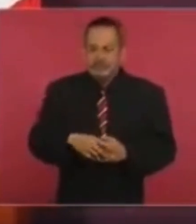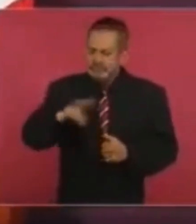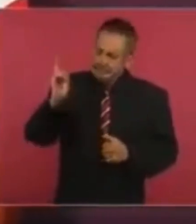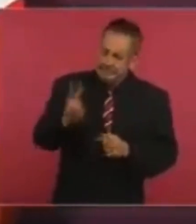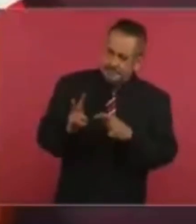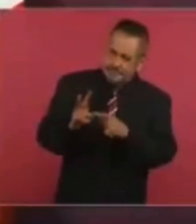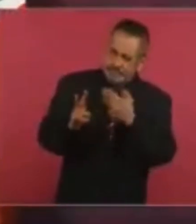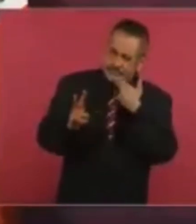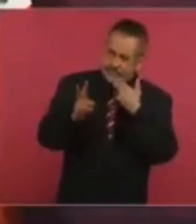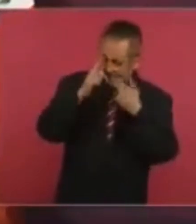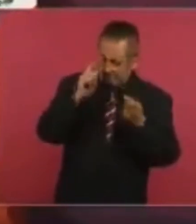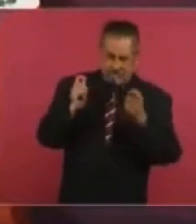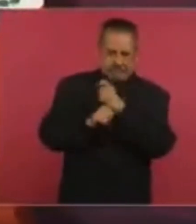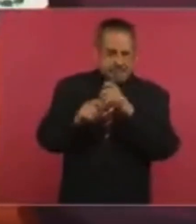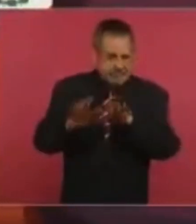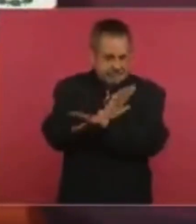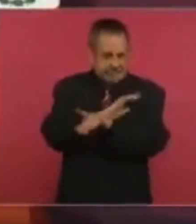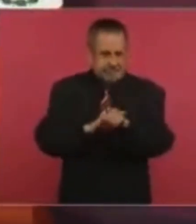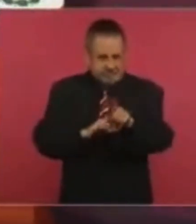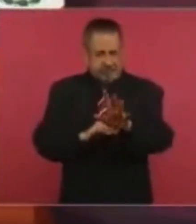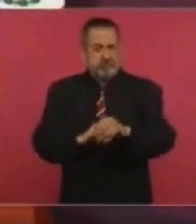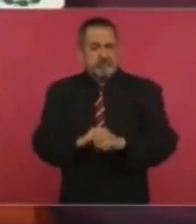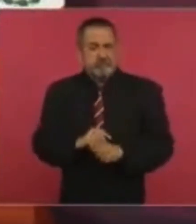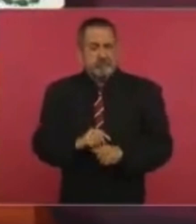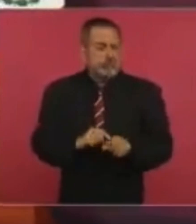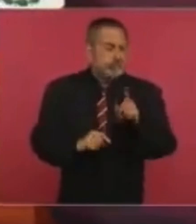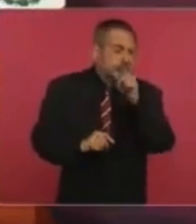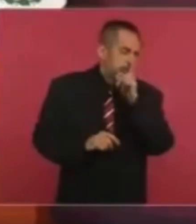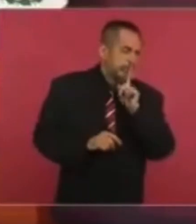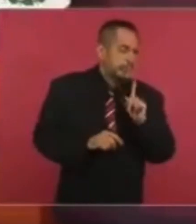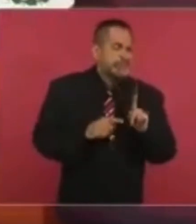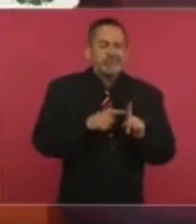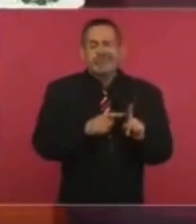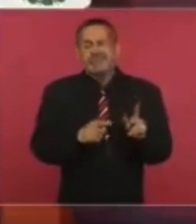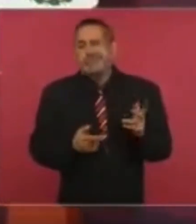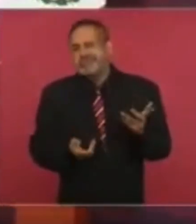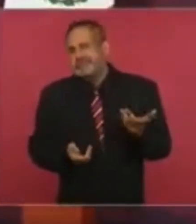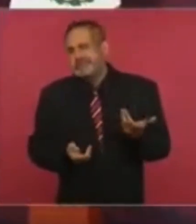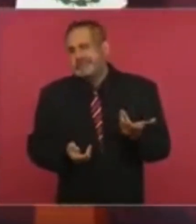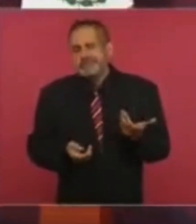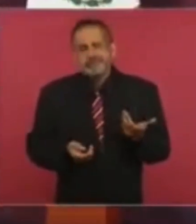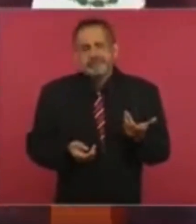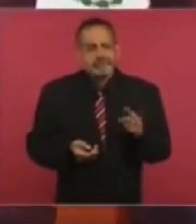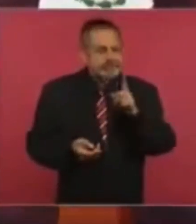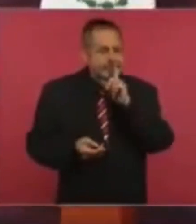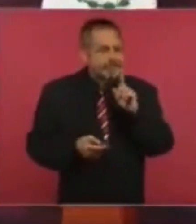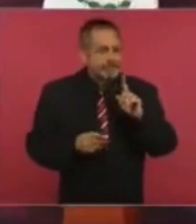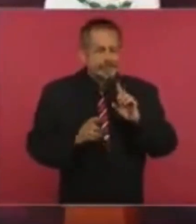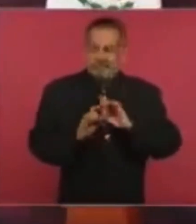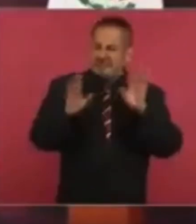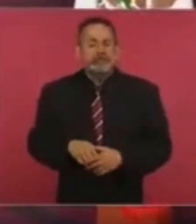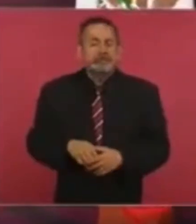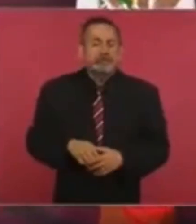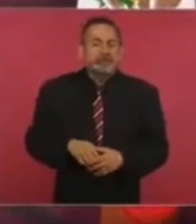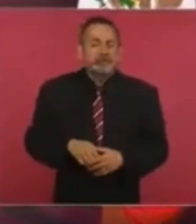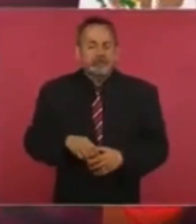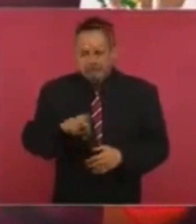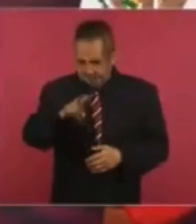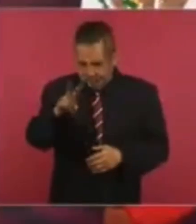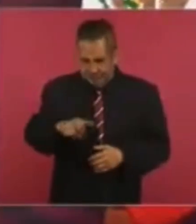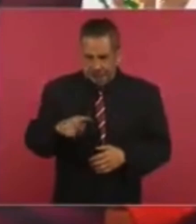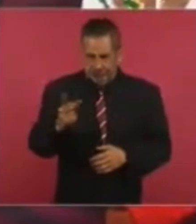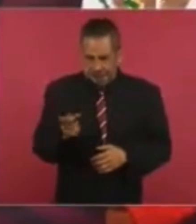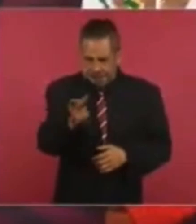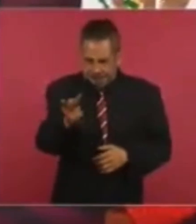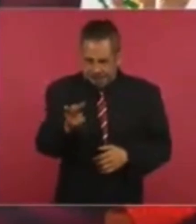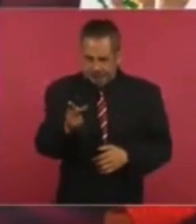es revolucionaria, la mentira es reaccionaria. En honor a